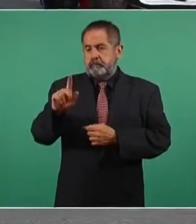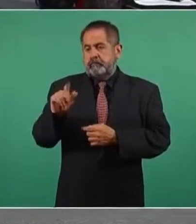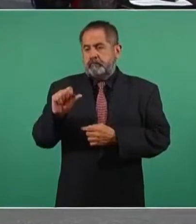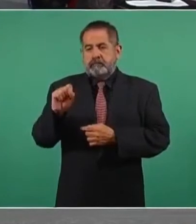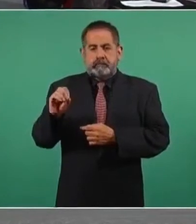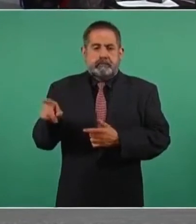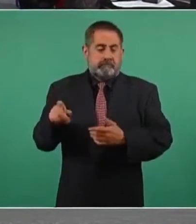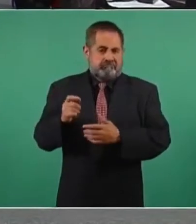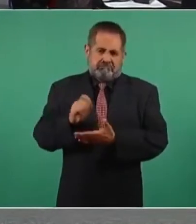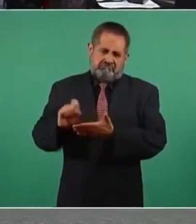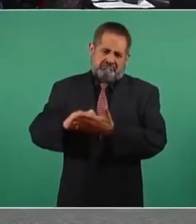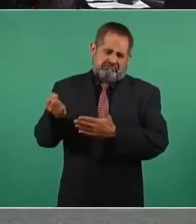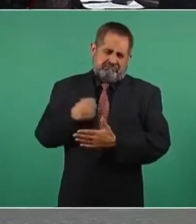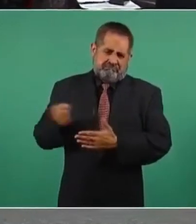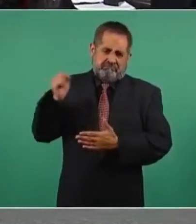escritor